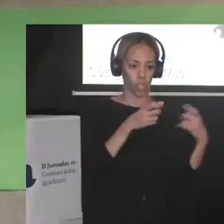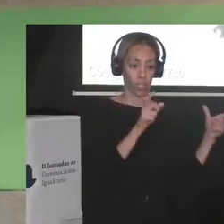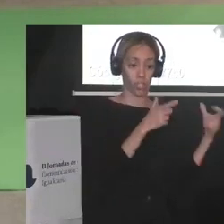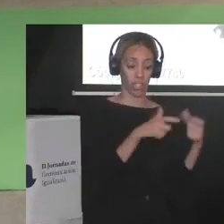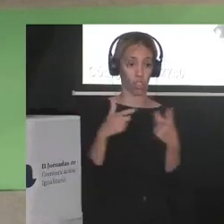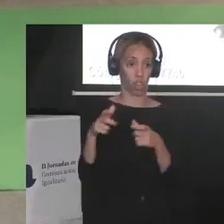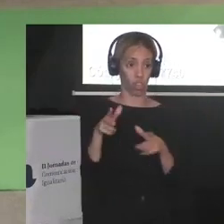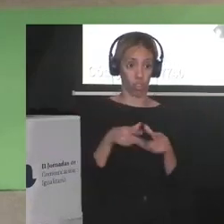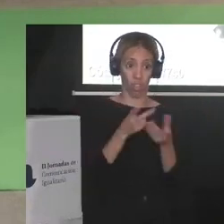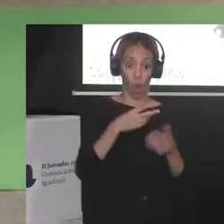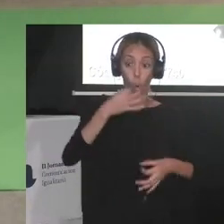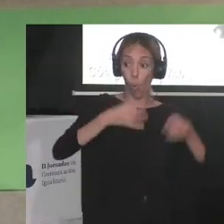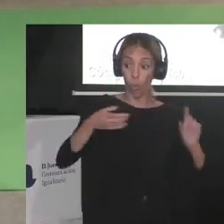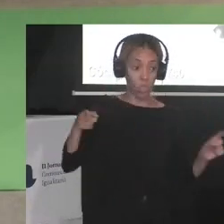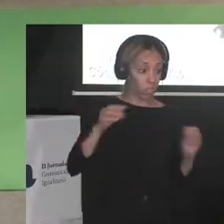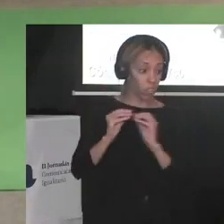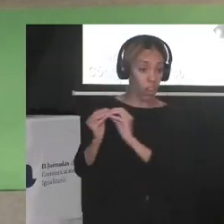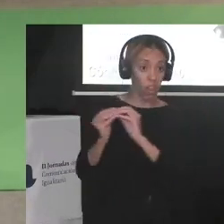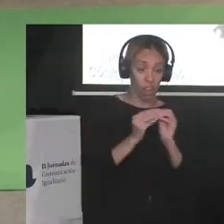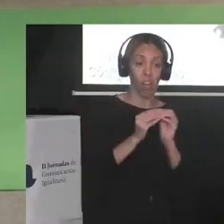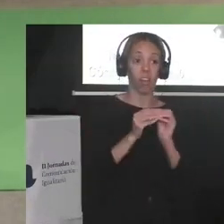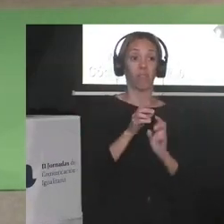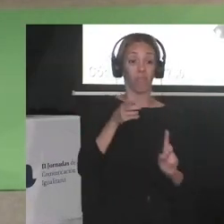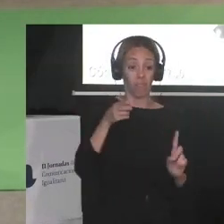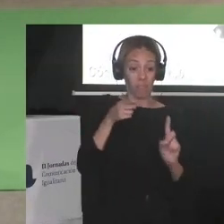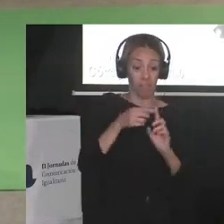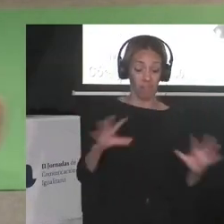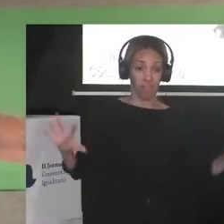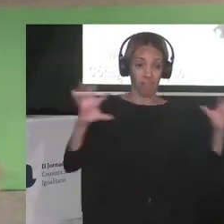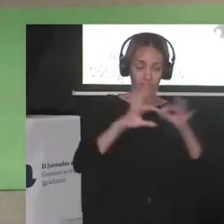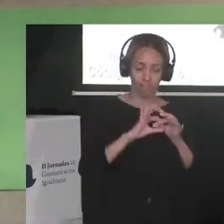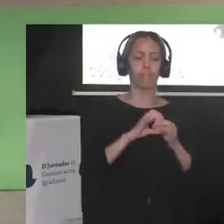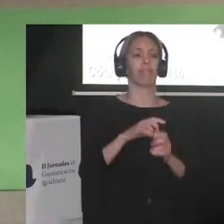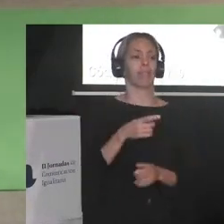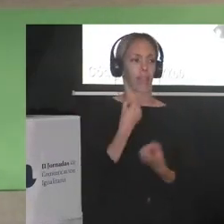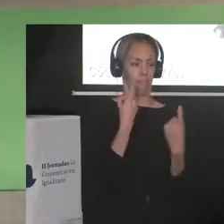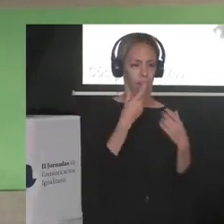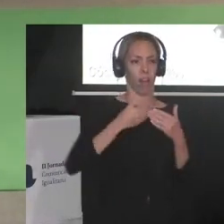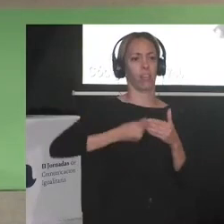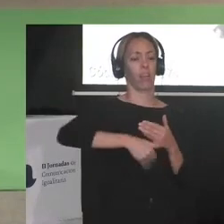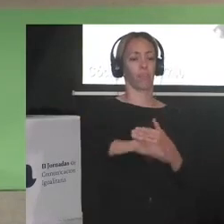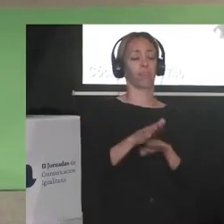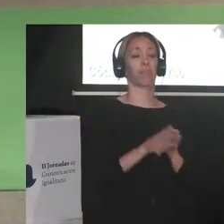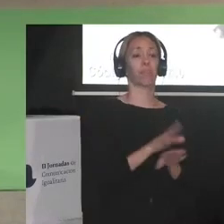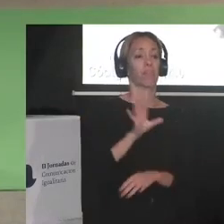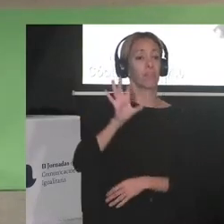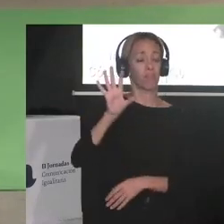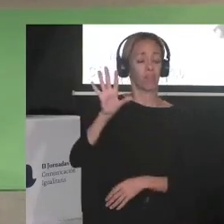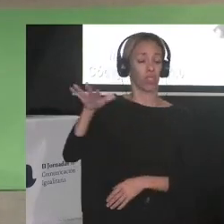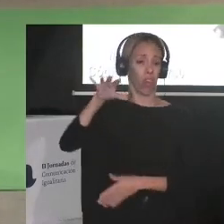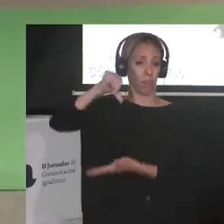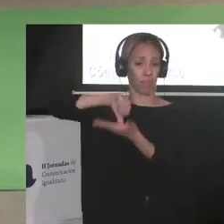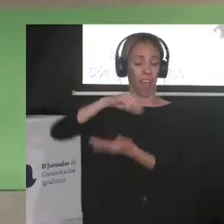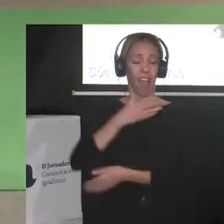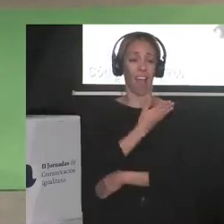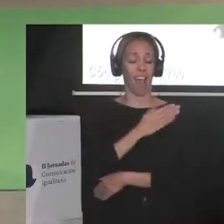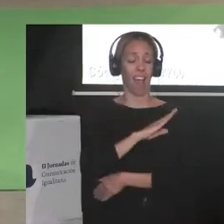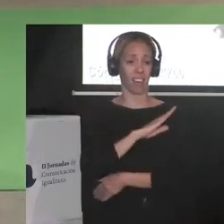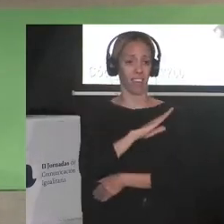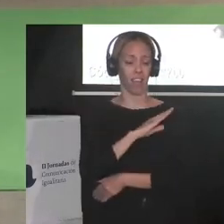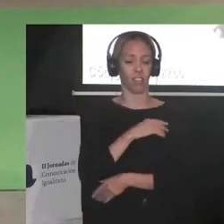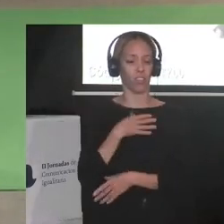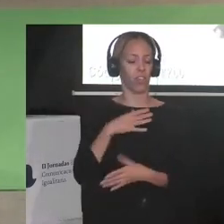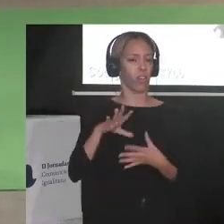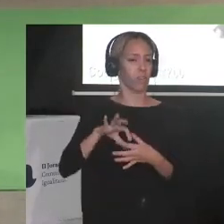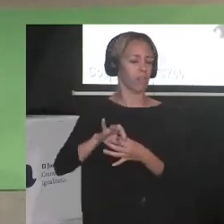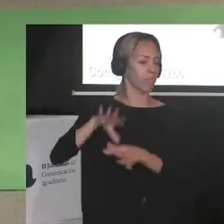sociedad que buscan justicia no quiero alejarme mucho de Gaza porque cuando veía las imágenes del exterminio del